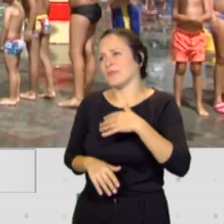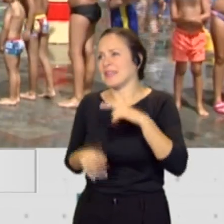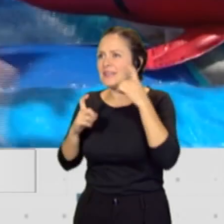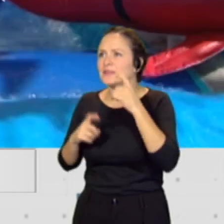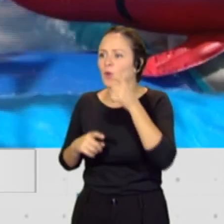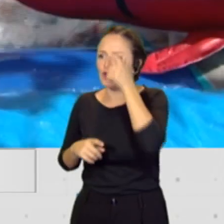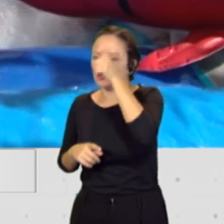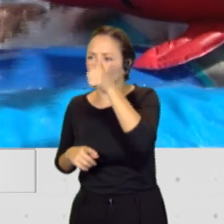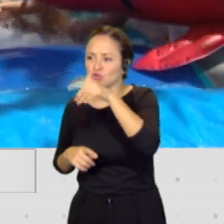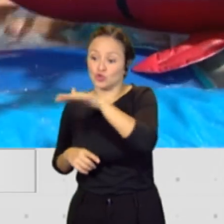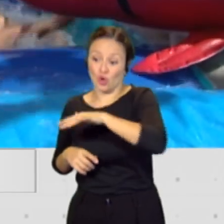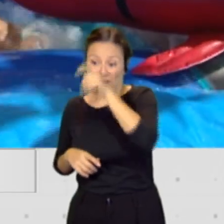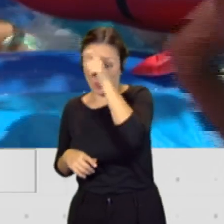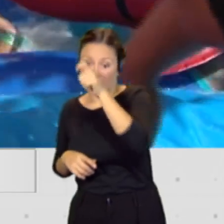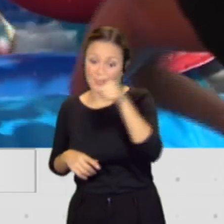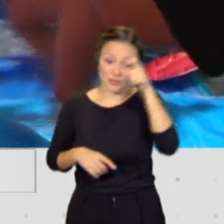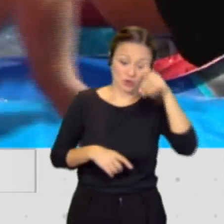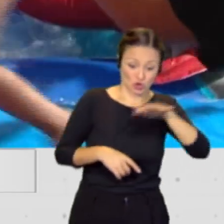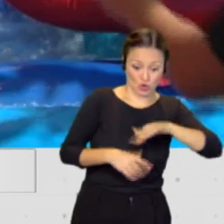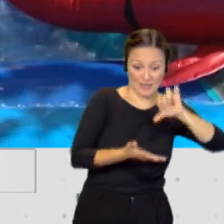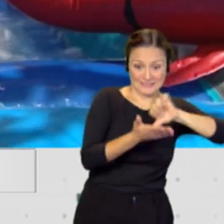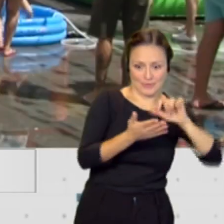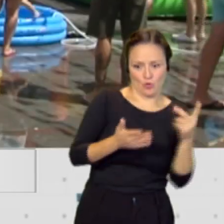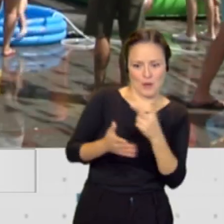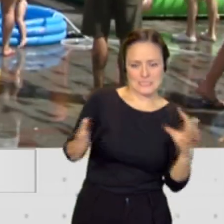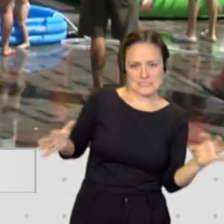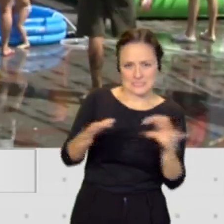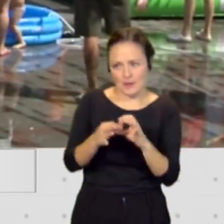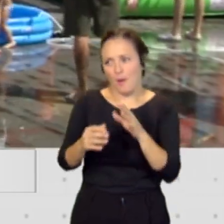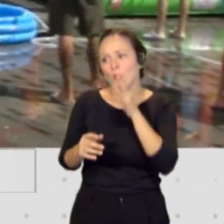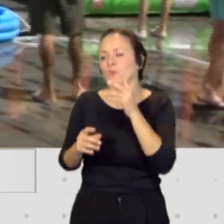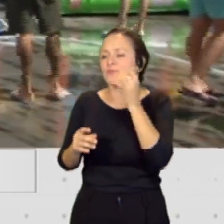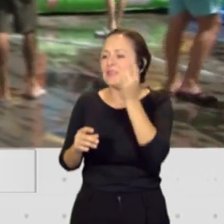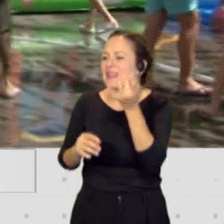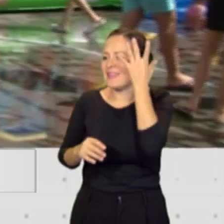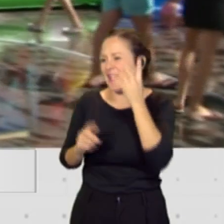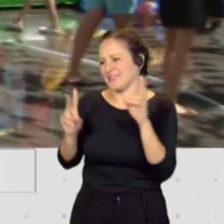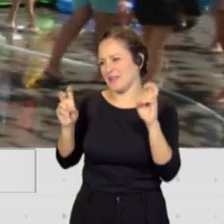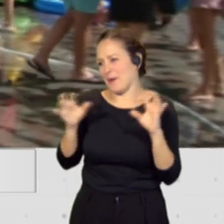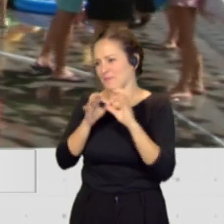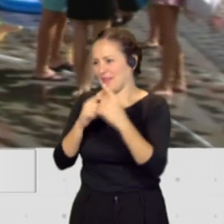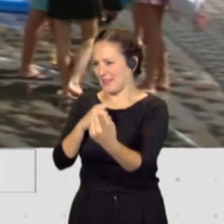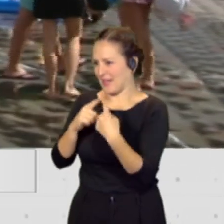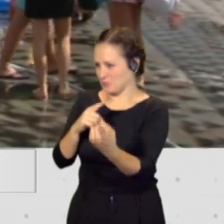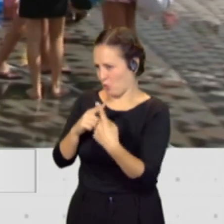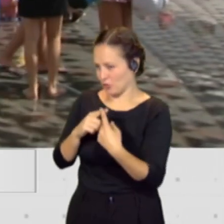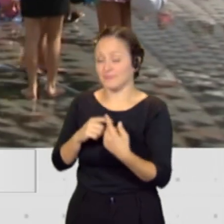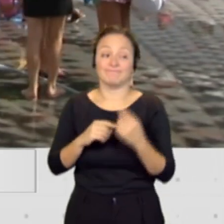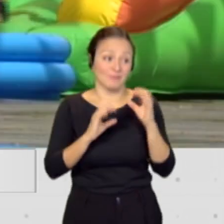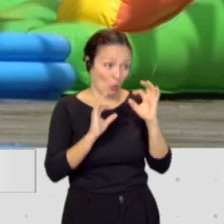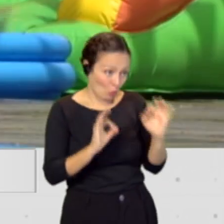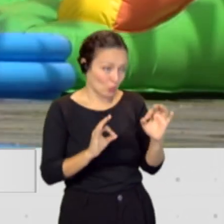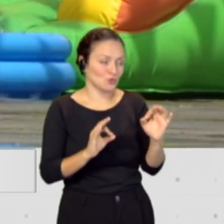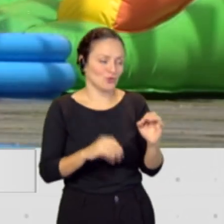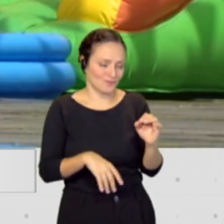a las zonas quizás más céntricas a través de una iniciativa que tiene que ver con el transporte, señora Dávila. Sí, como saben la movilidad